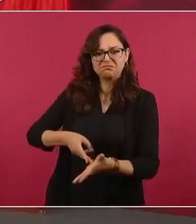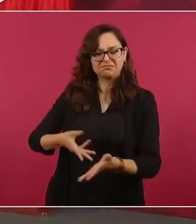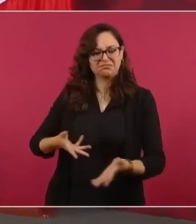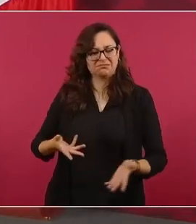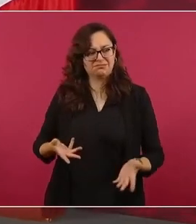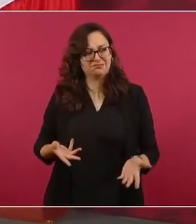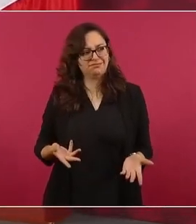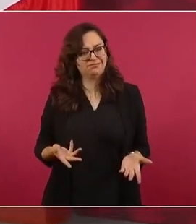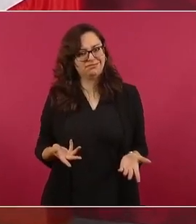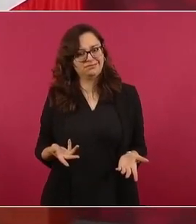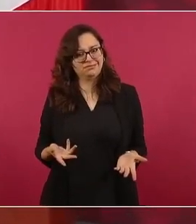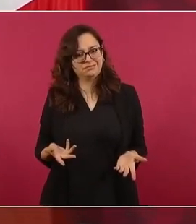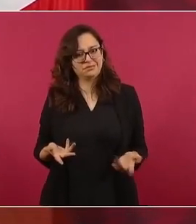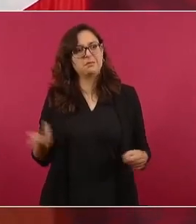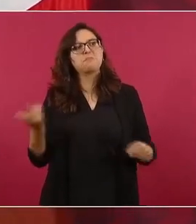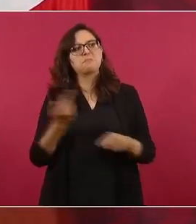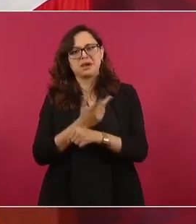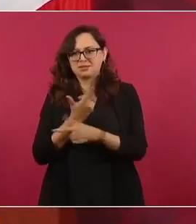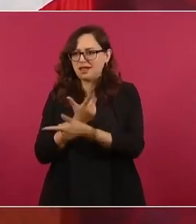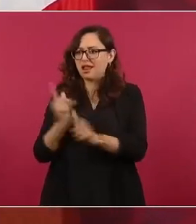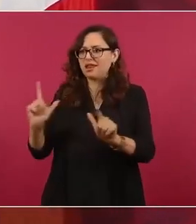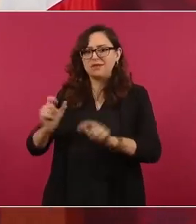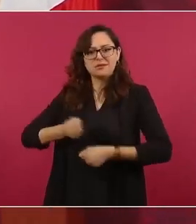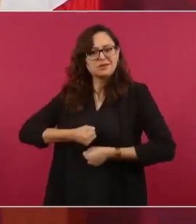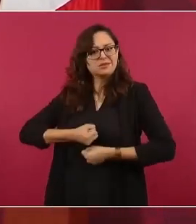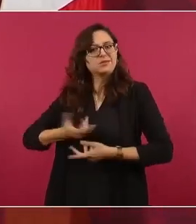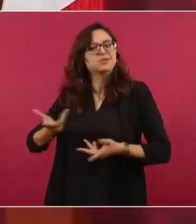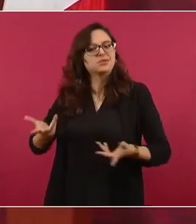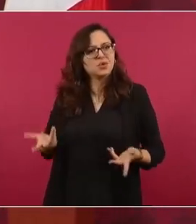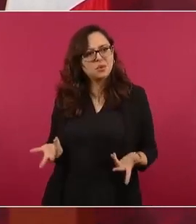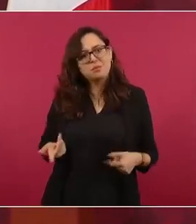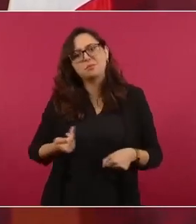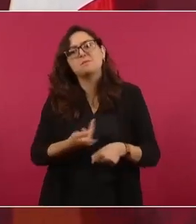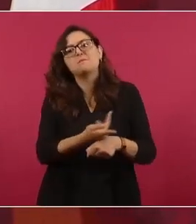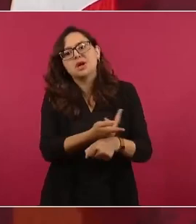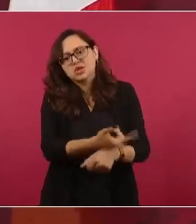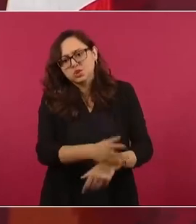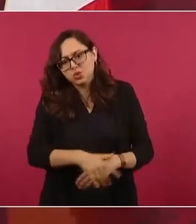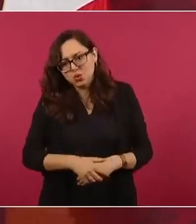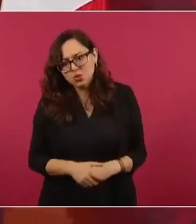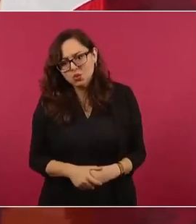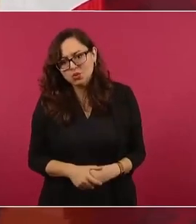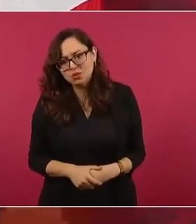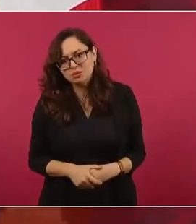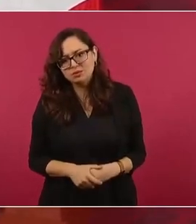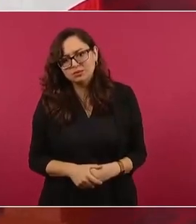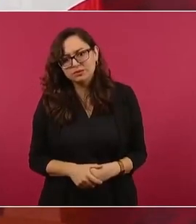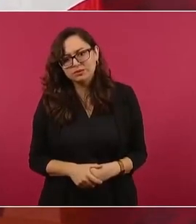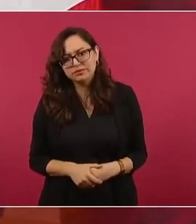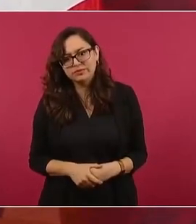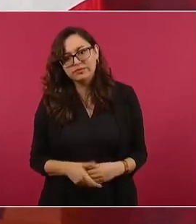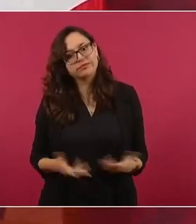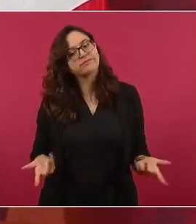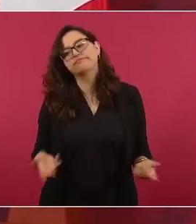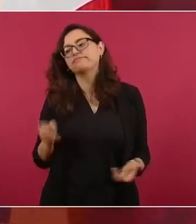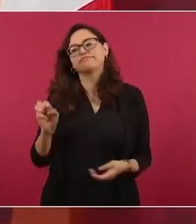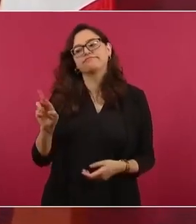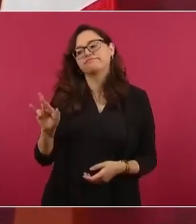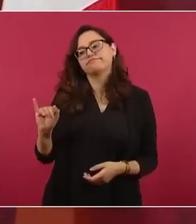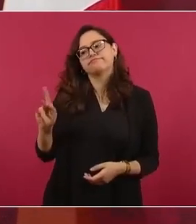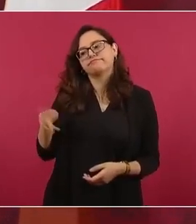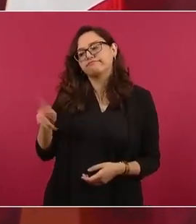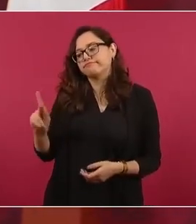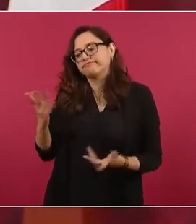Y un abrazo y mi solidaridad con don Erick, que es un